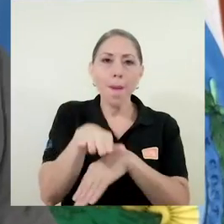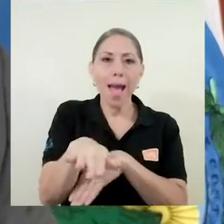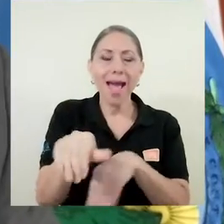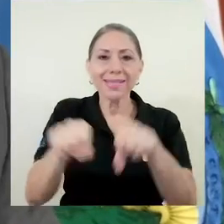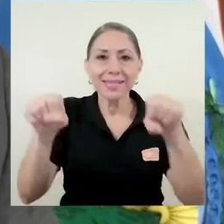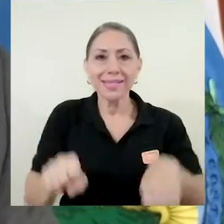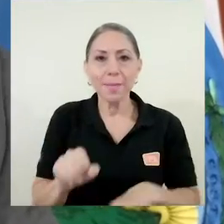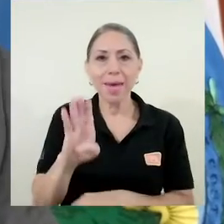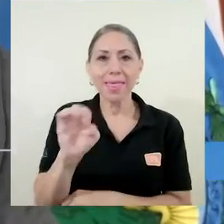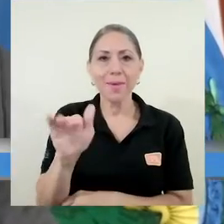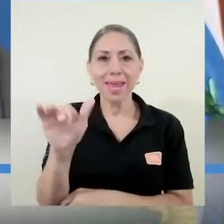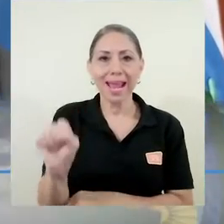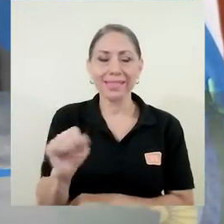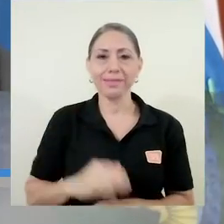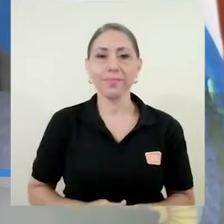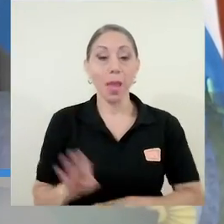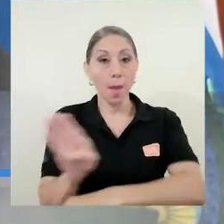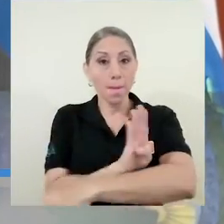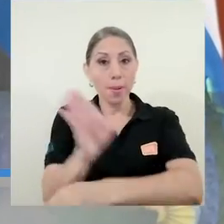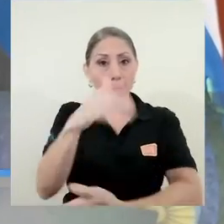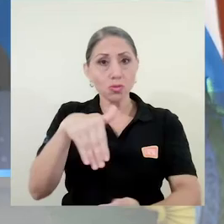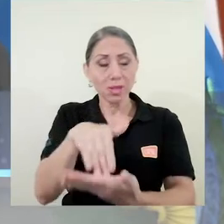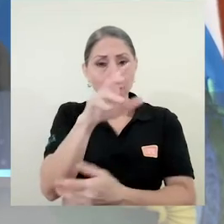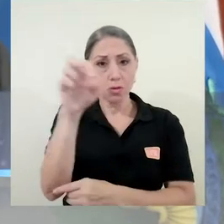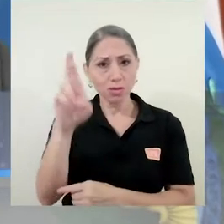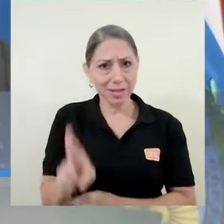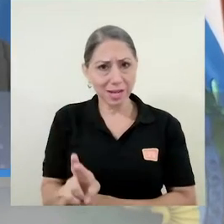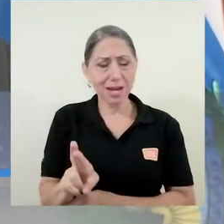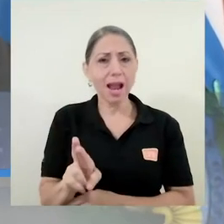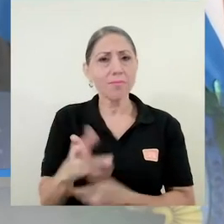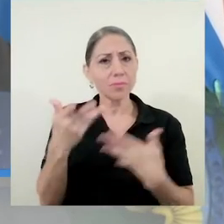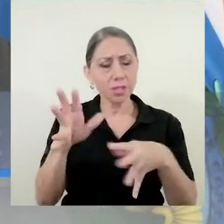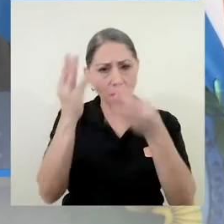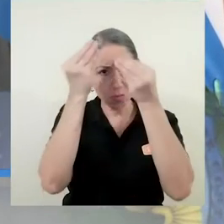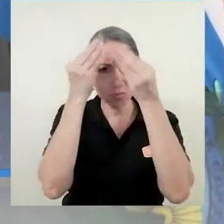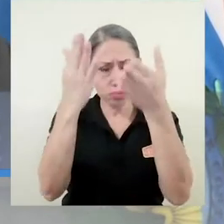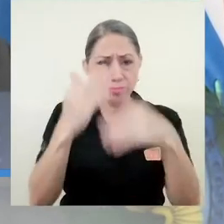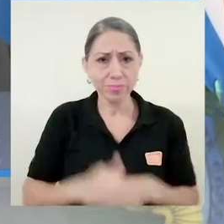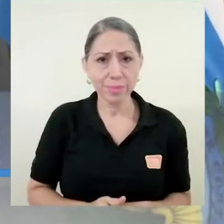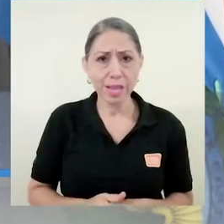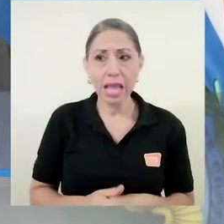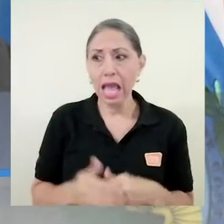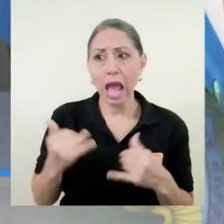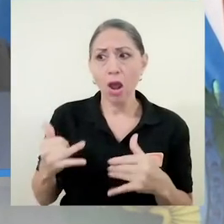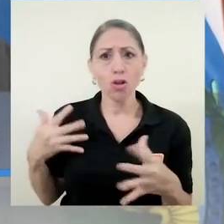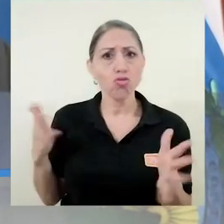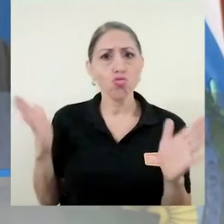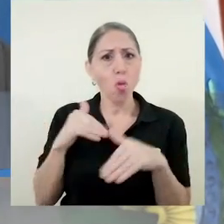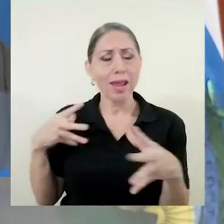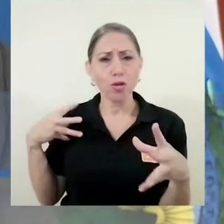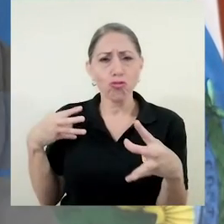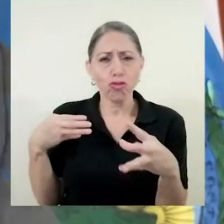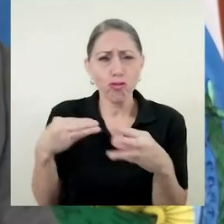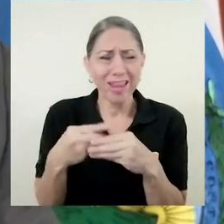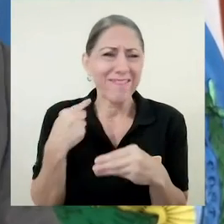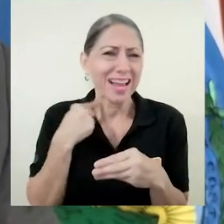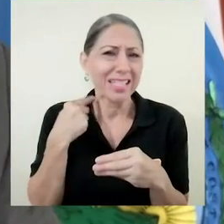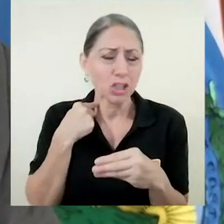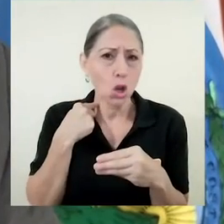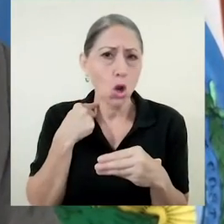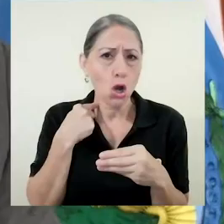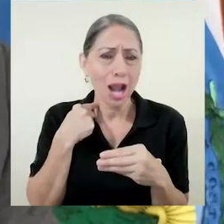lo publicado por el Banco Central de Costa Rica, lejos de tener inflación acumulada, más bien tenemos